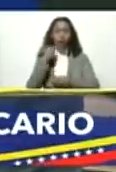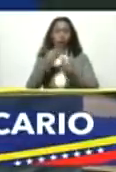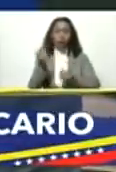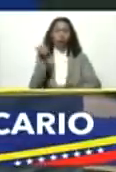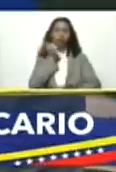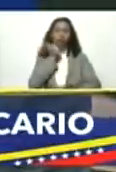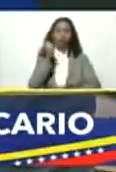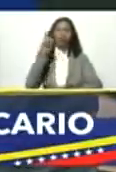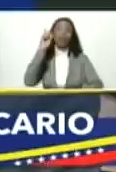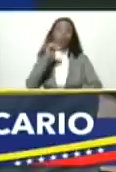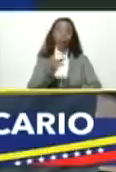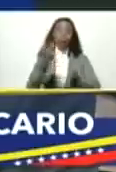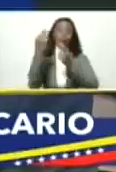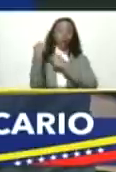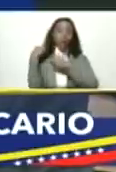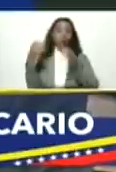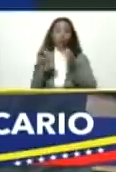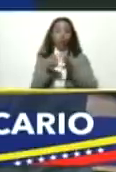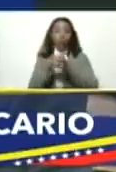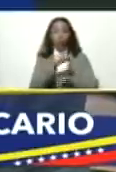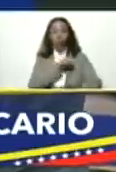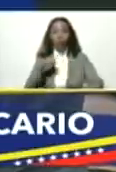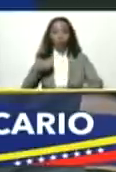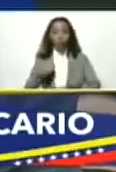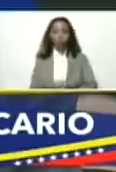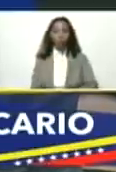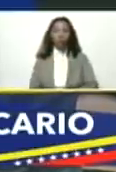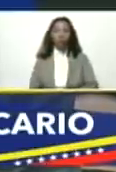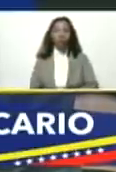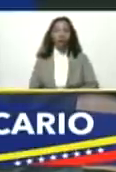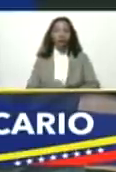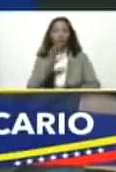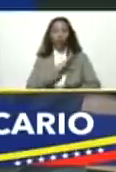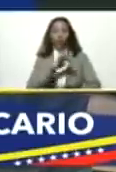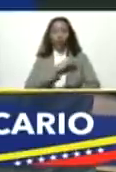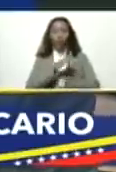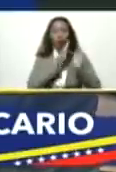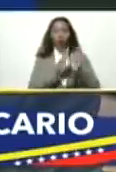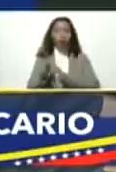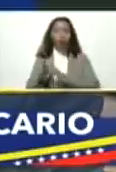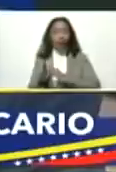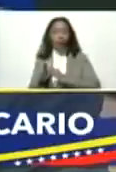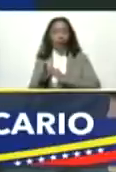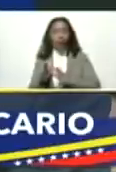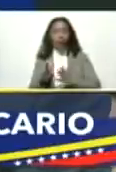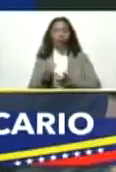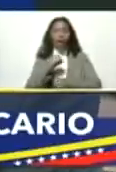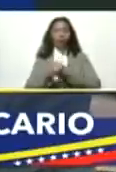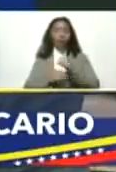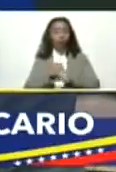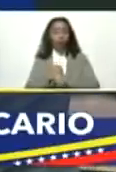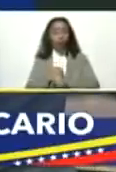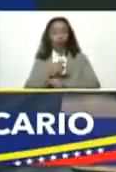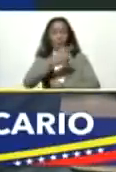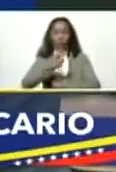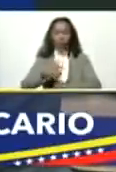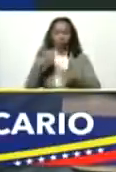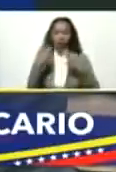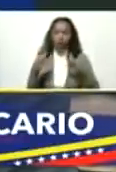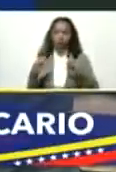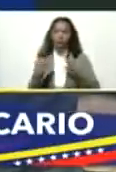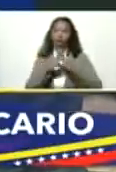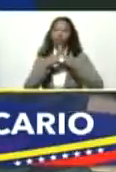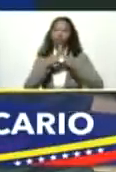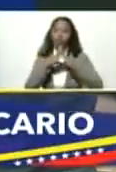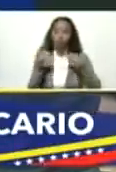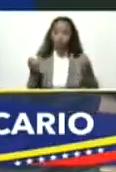es también responsabilidad del sector privado la sociedad organizada las academias y el ciudadano de a pie todos